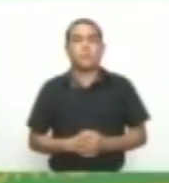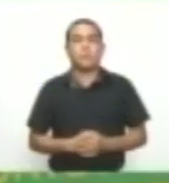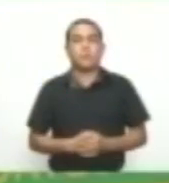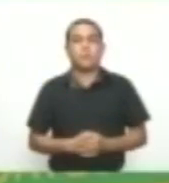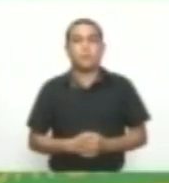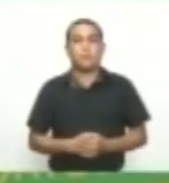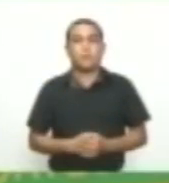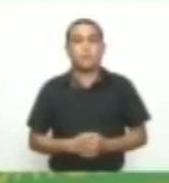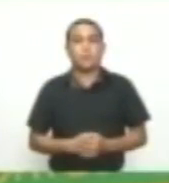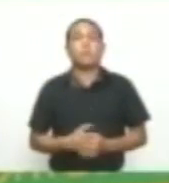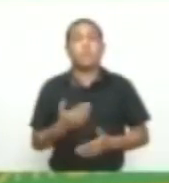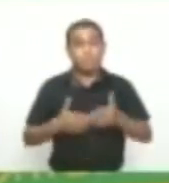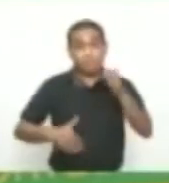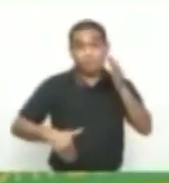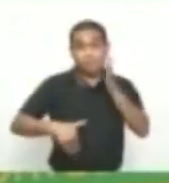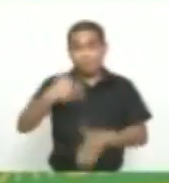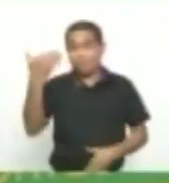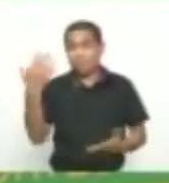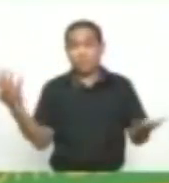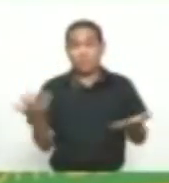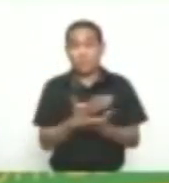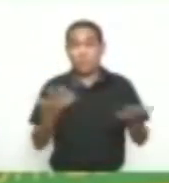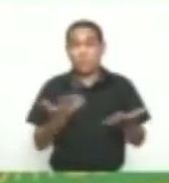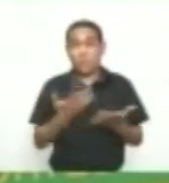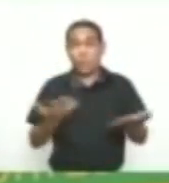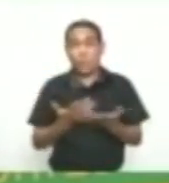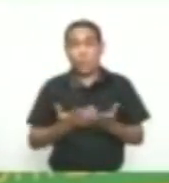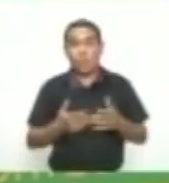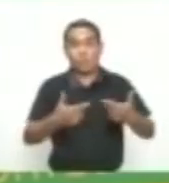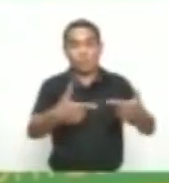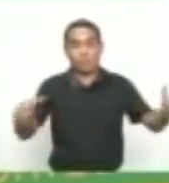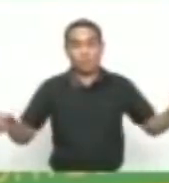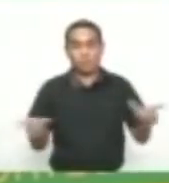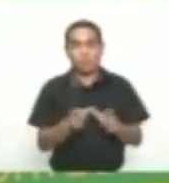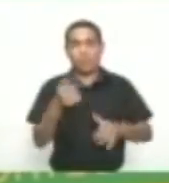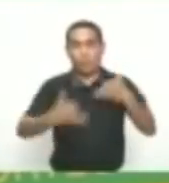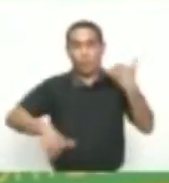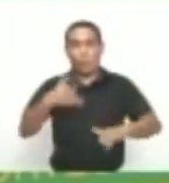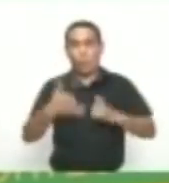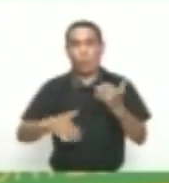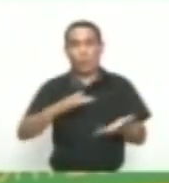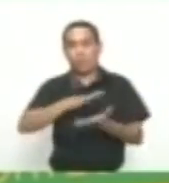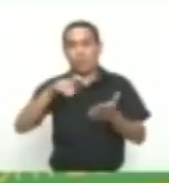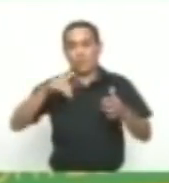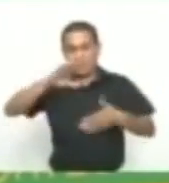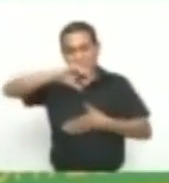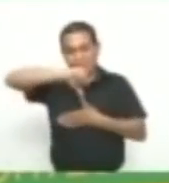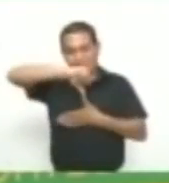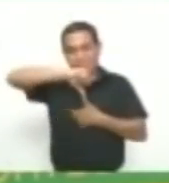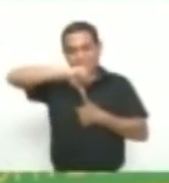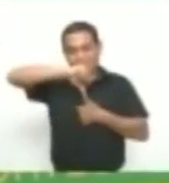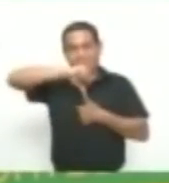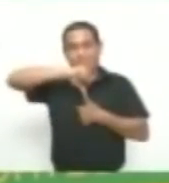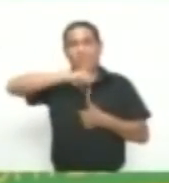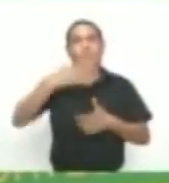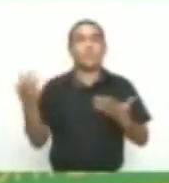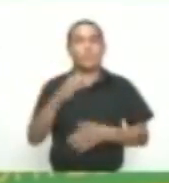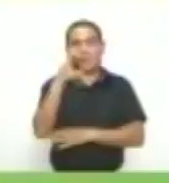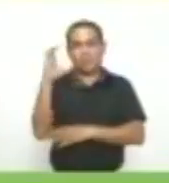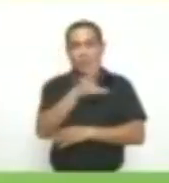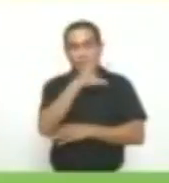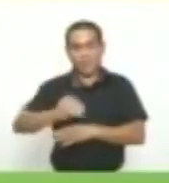Se dieron inicio las obras del Palacio de Combate para los Juegos Centroamericanos y del Caribe Aquí les tengo toda la información